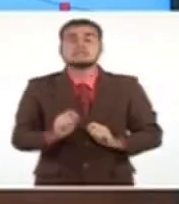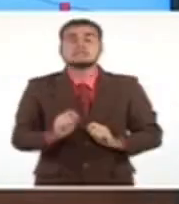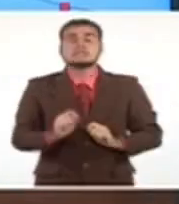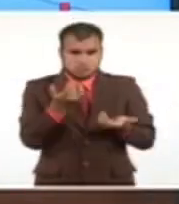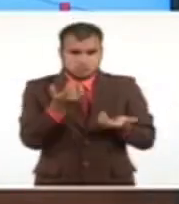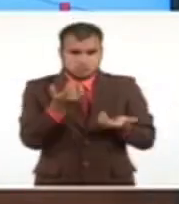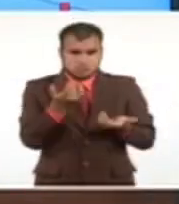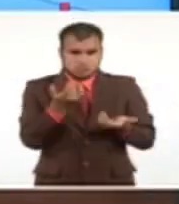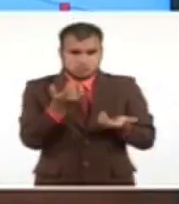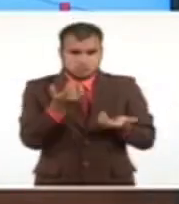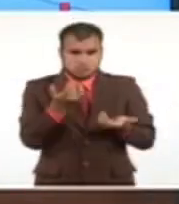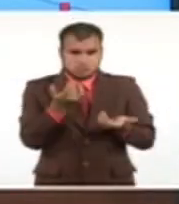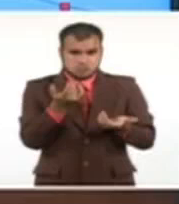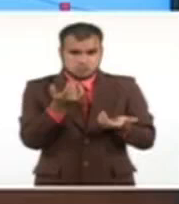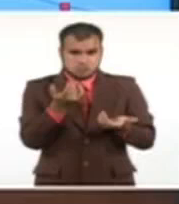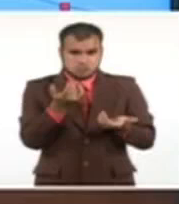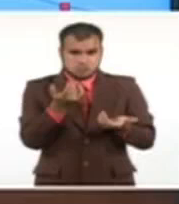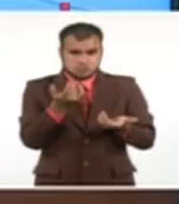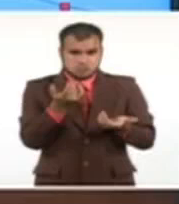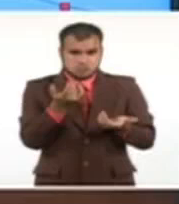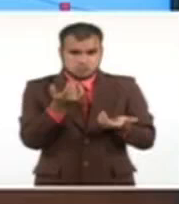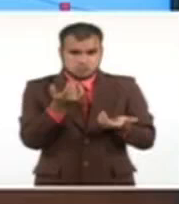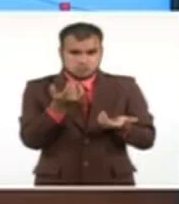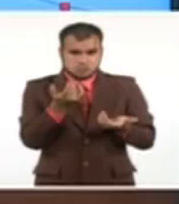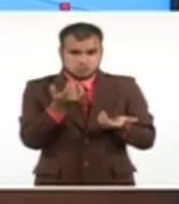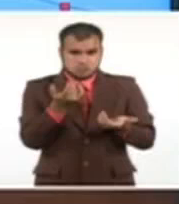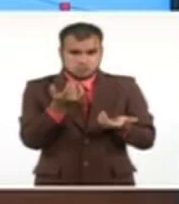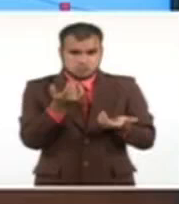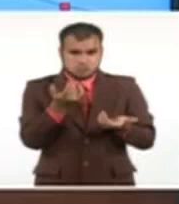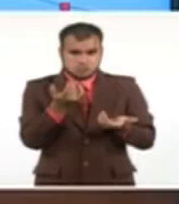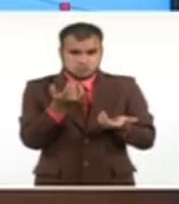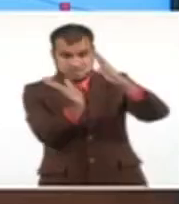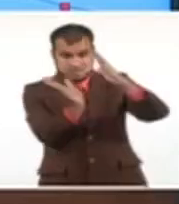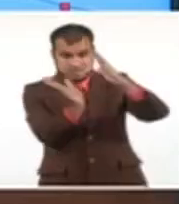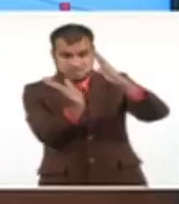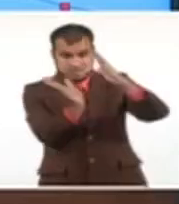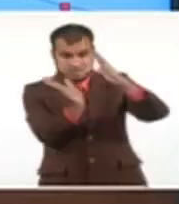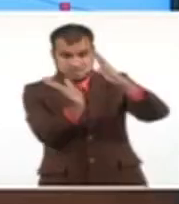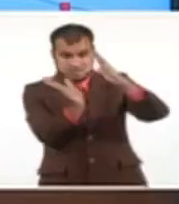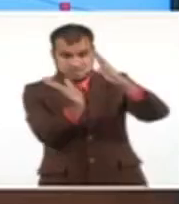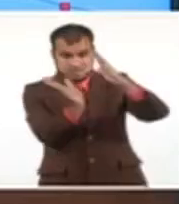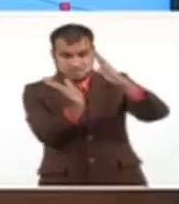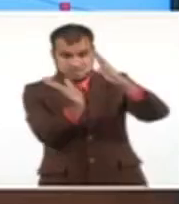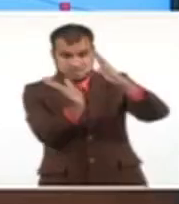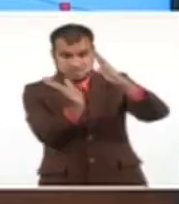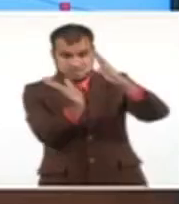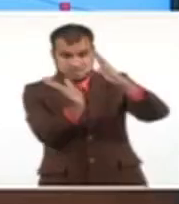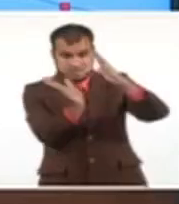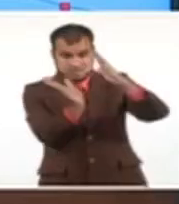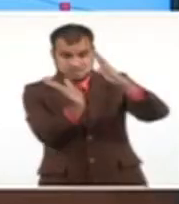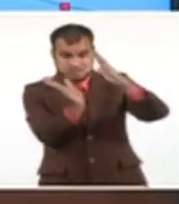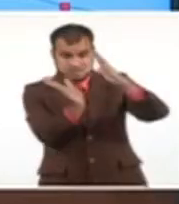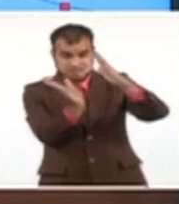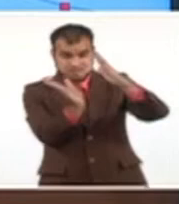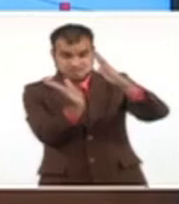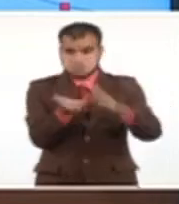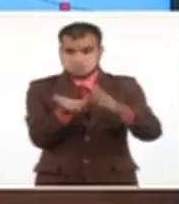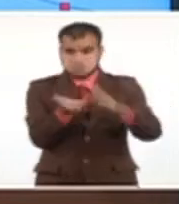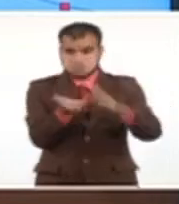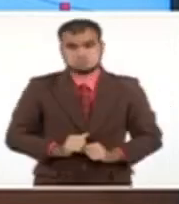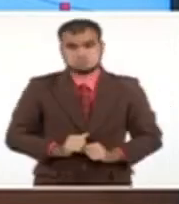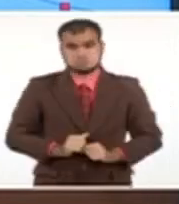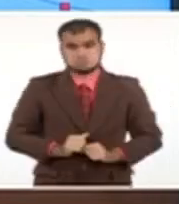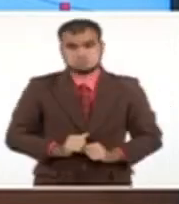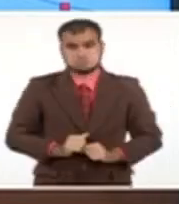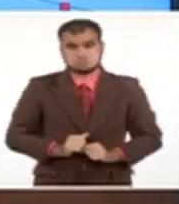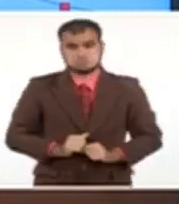circulación esté dentro de este cono, pero hay un 40% de que esté afuera. Y eso hay que tenerlo bien